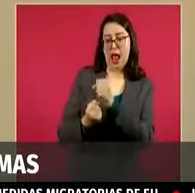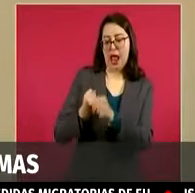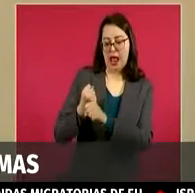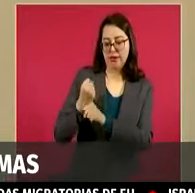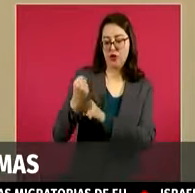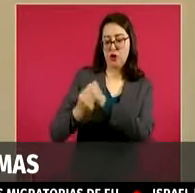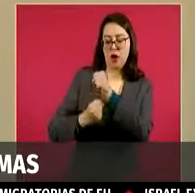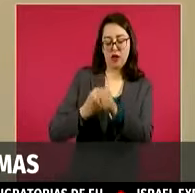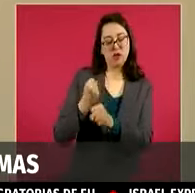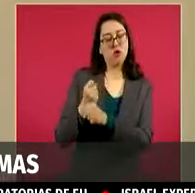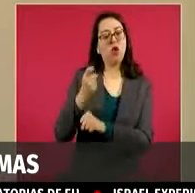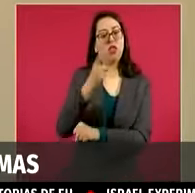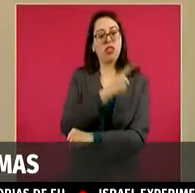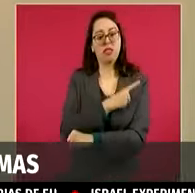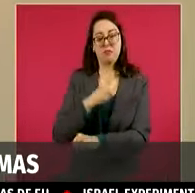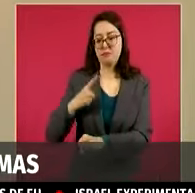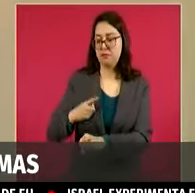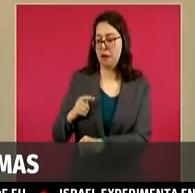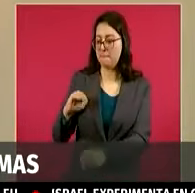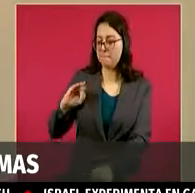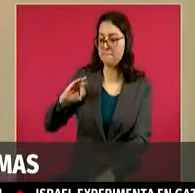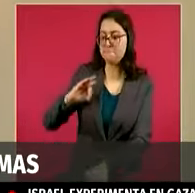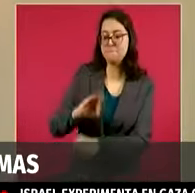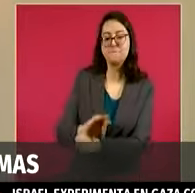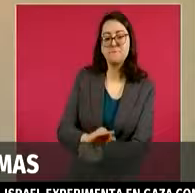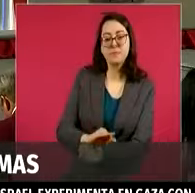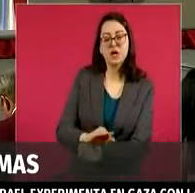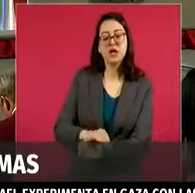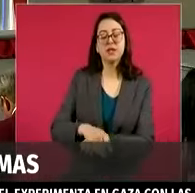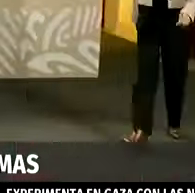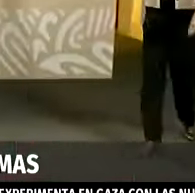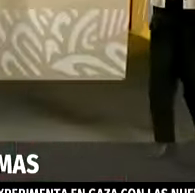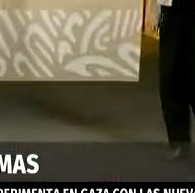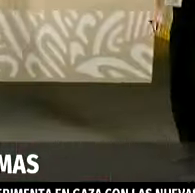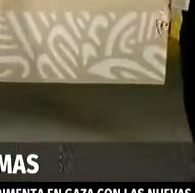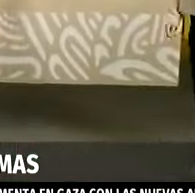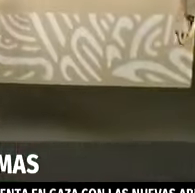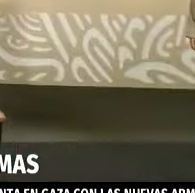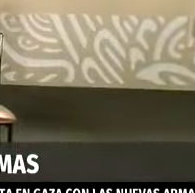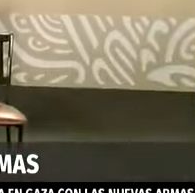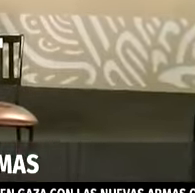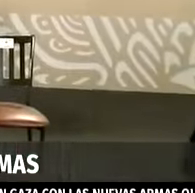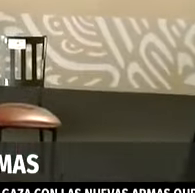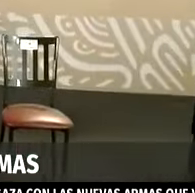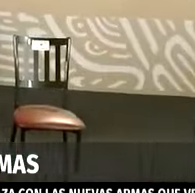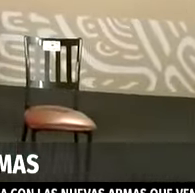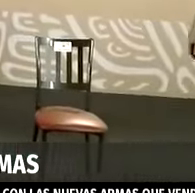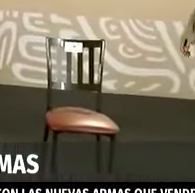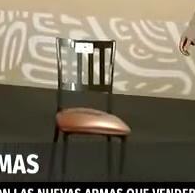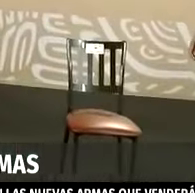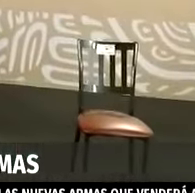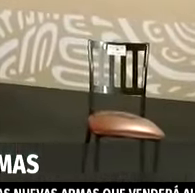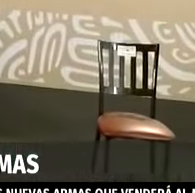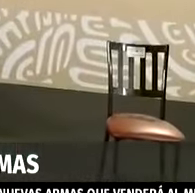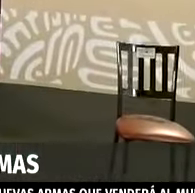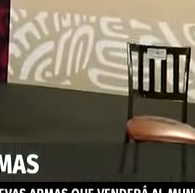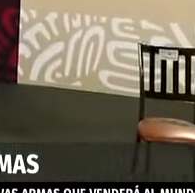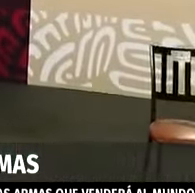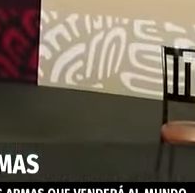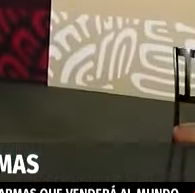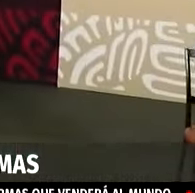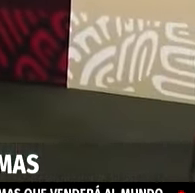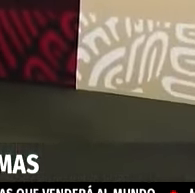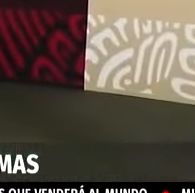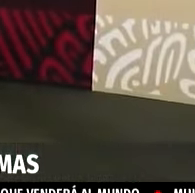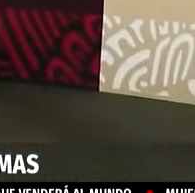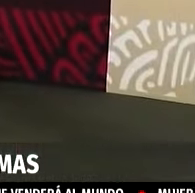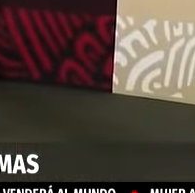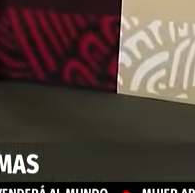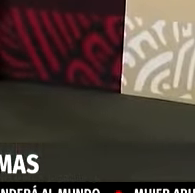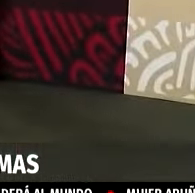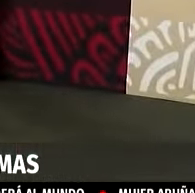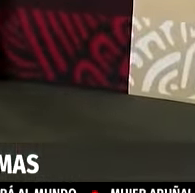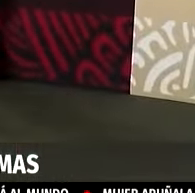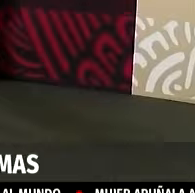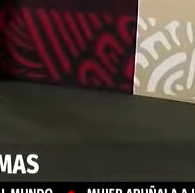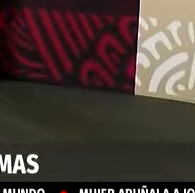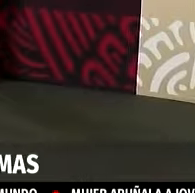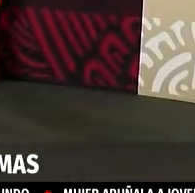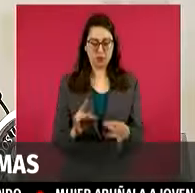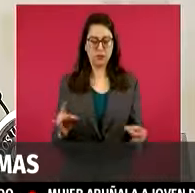claramente este conjunto de reformas y creo que quizá el marco o el momento de hacer las